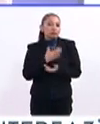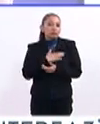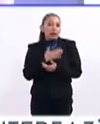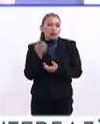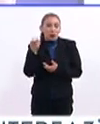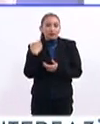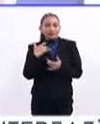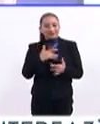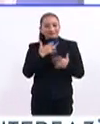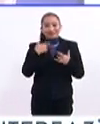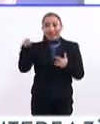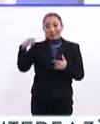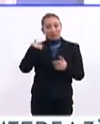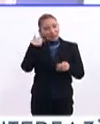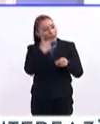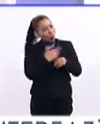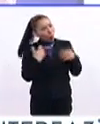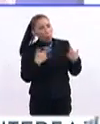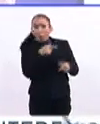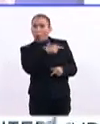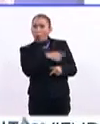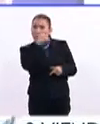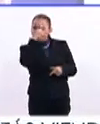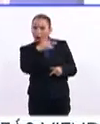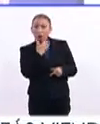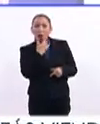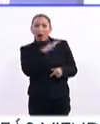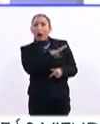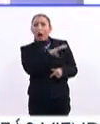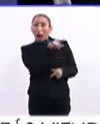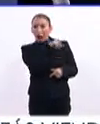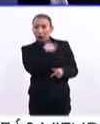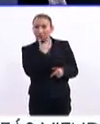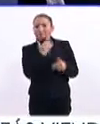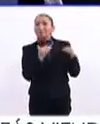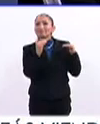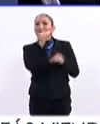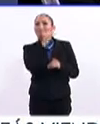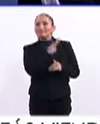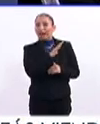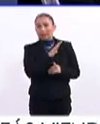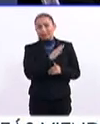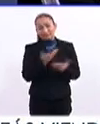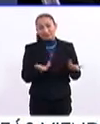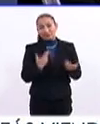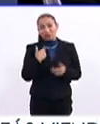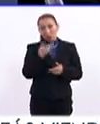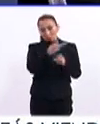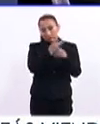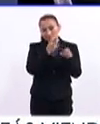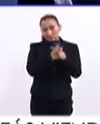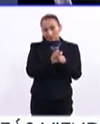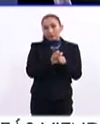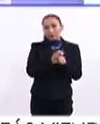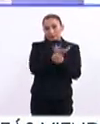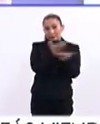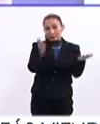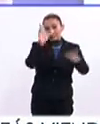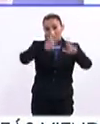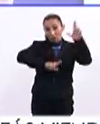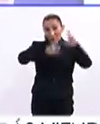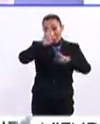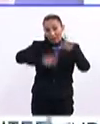es grato cuando ellos también se dan cuenta y dicen, bueno, también como mexicanos tienen sus capacidades. Entonces, yo los invito a los